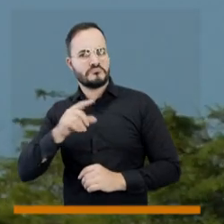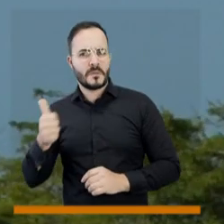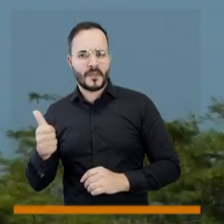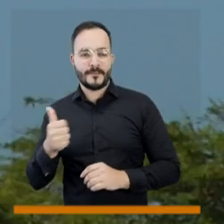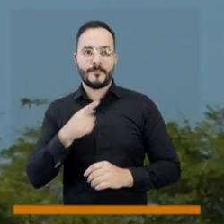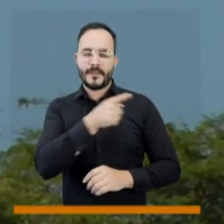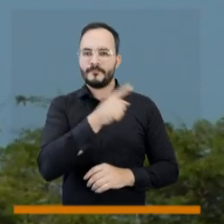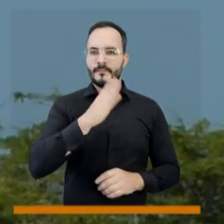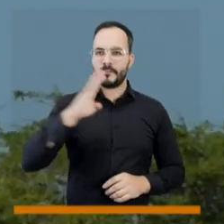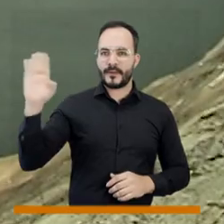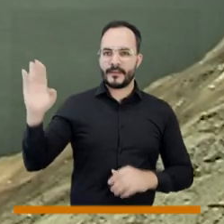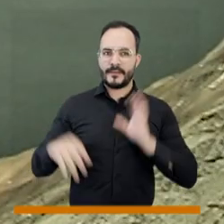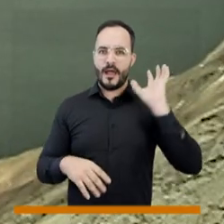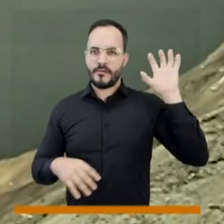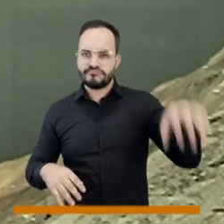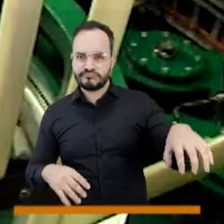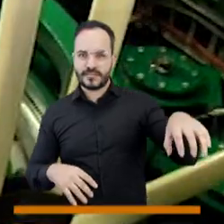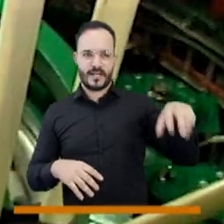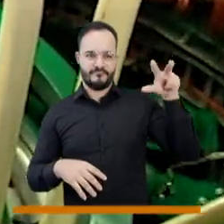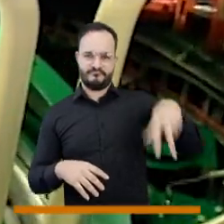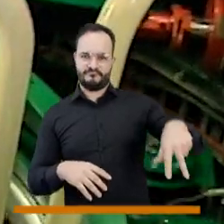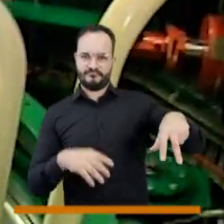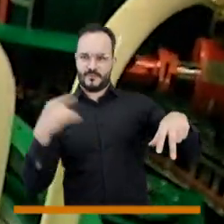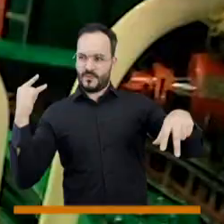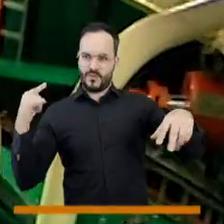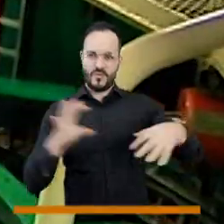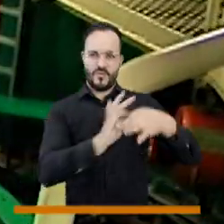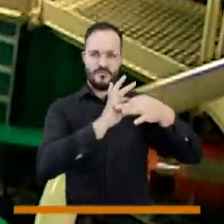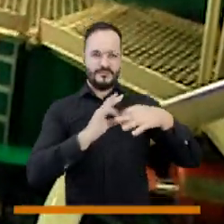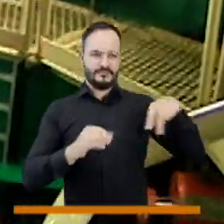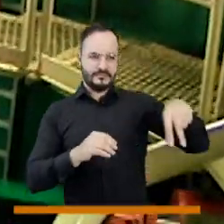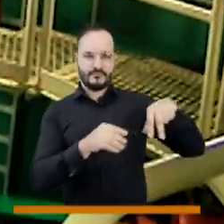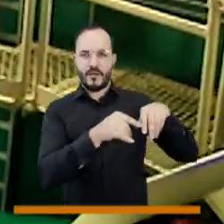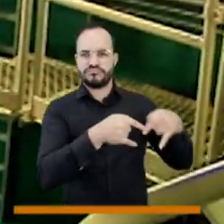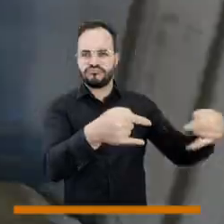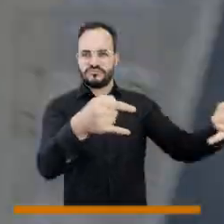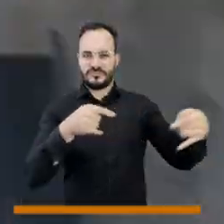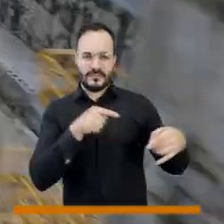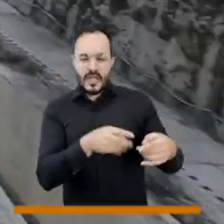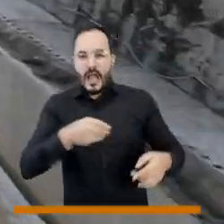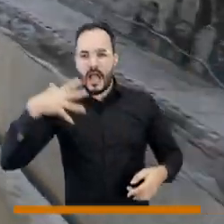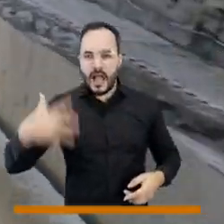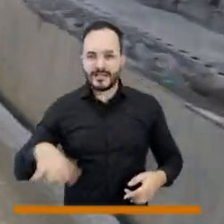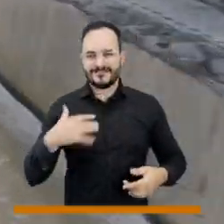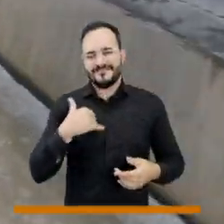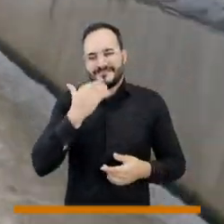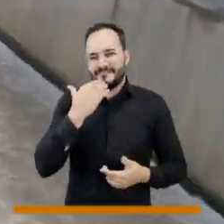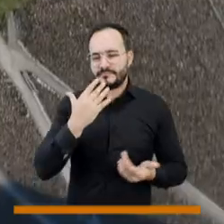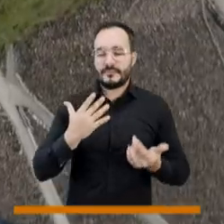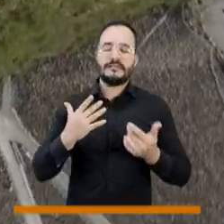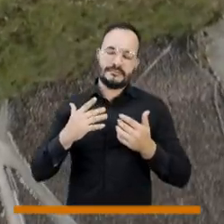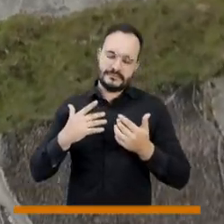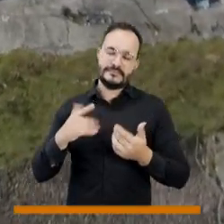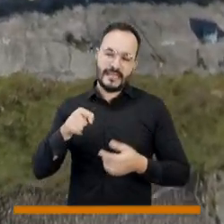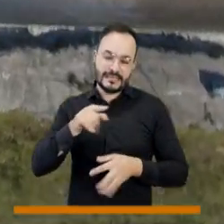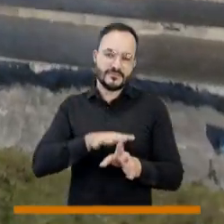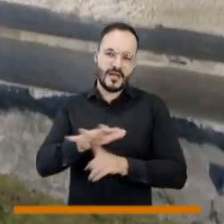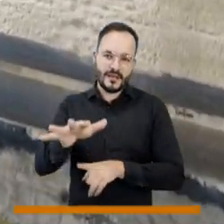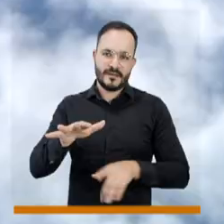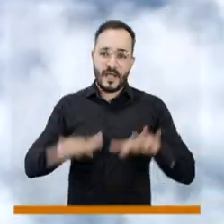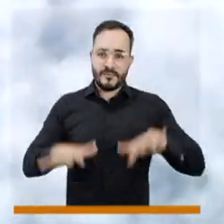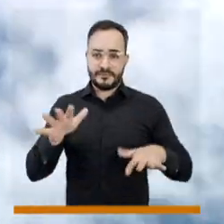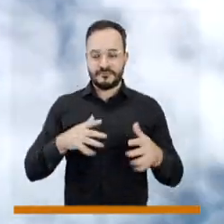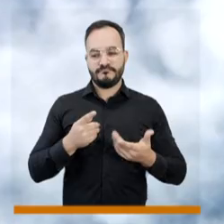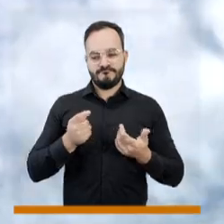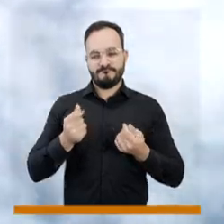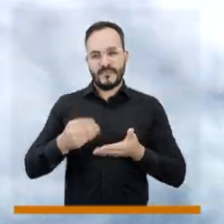Barranquilla porque eléctricamente lo tenemos que hacer. Entonces es la suma de esas cosas la que suma la tarifa y si bien